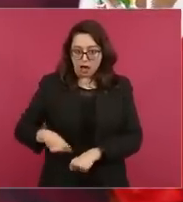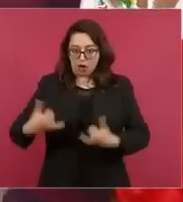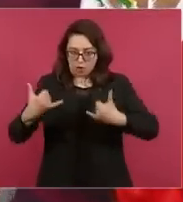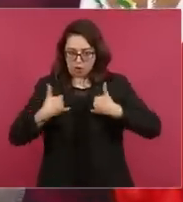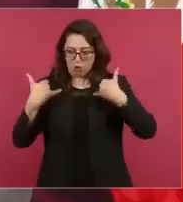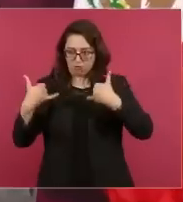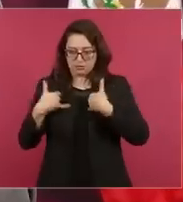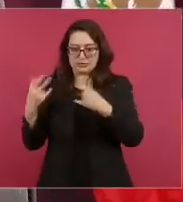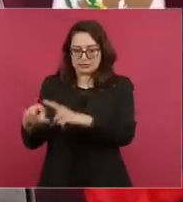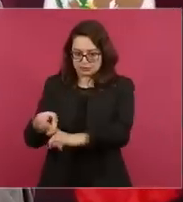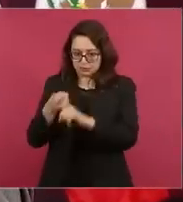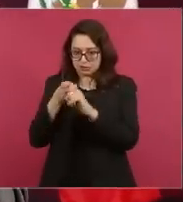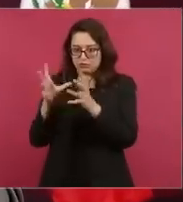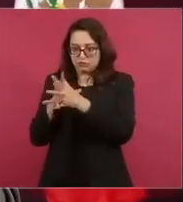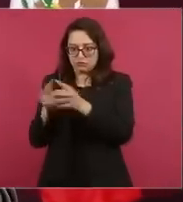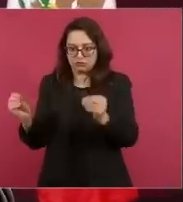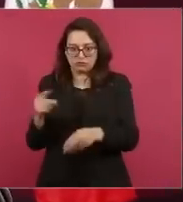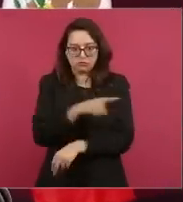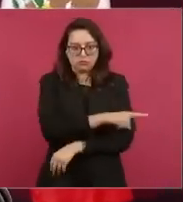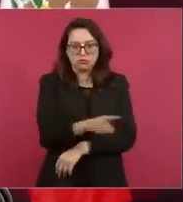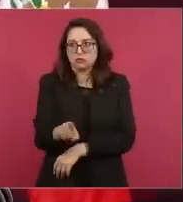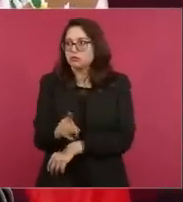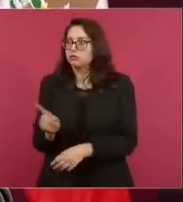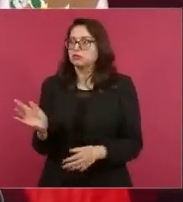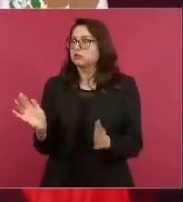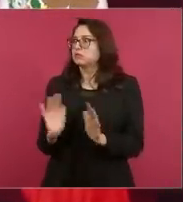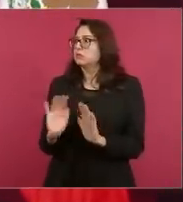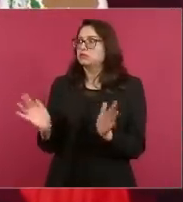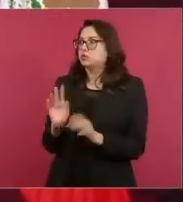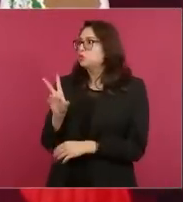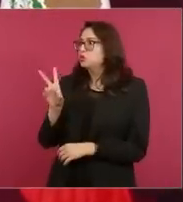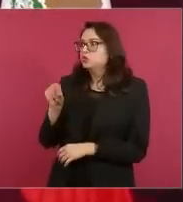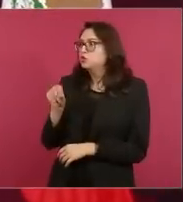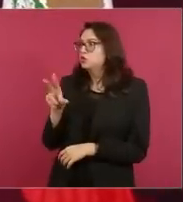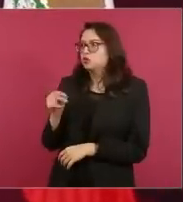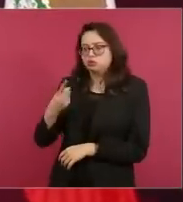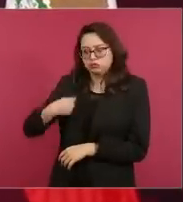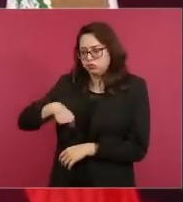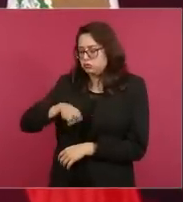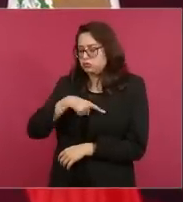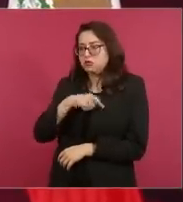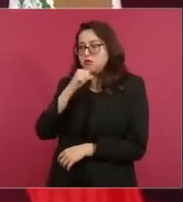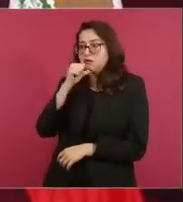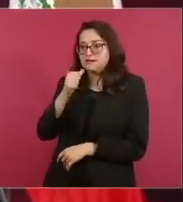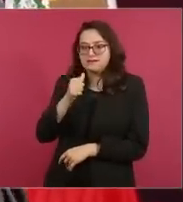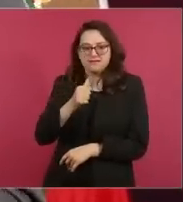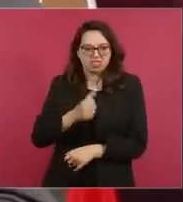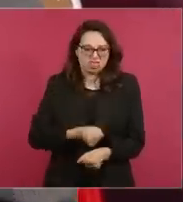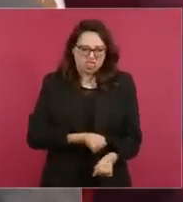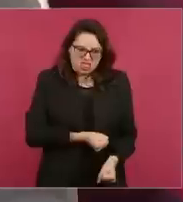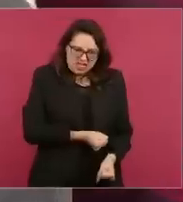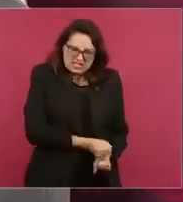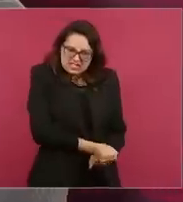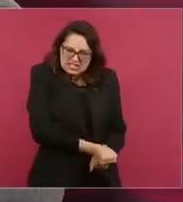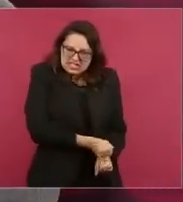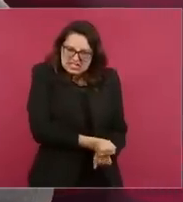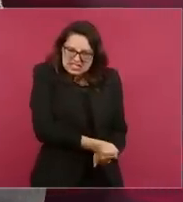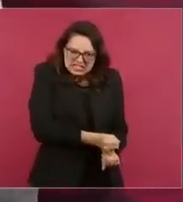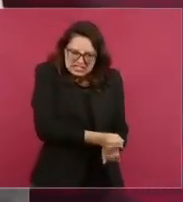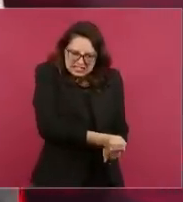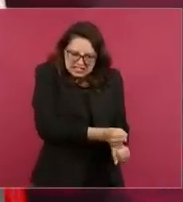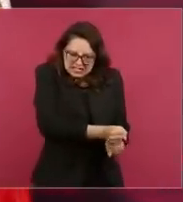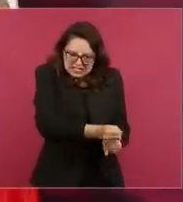Y todo eso no sólo es un